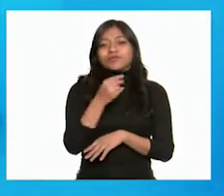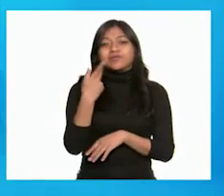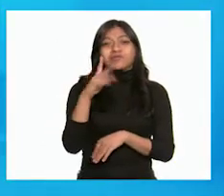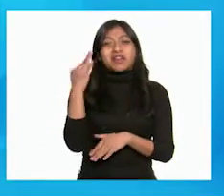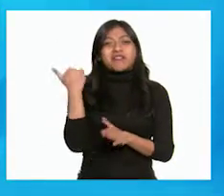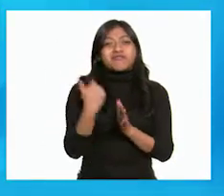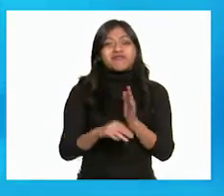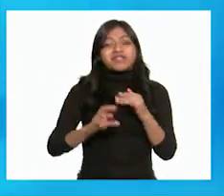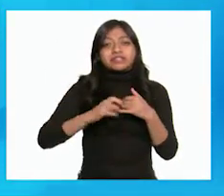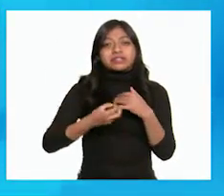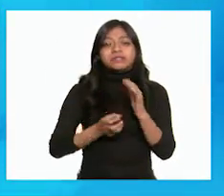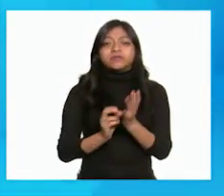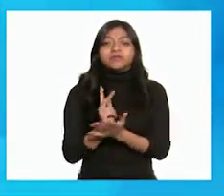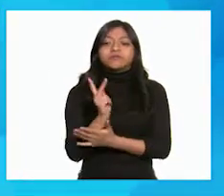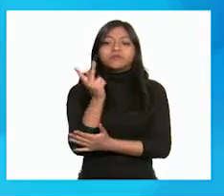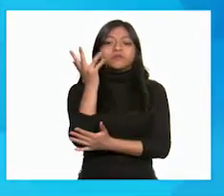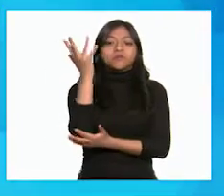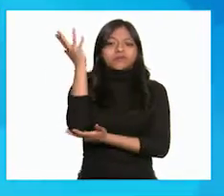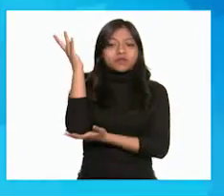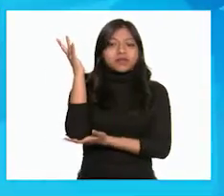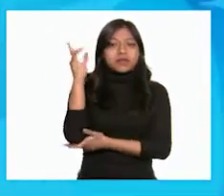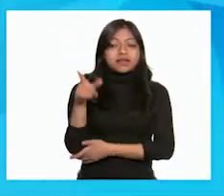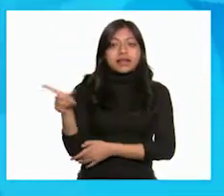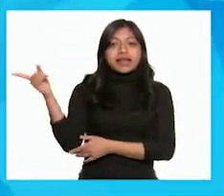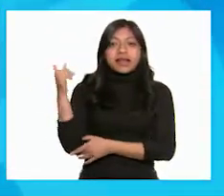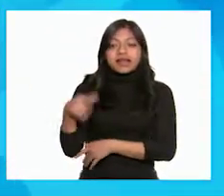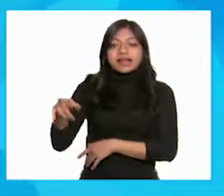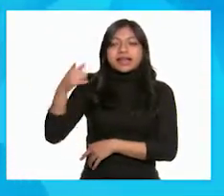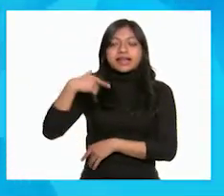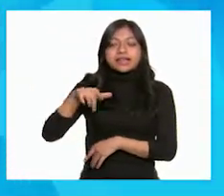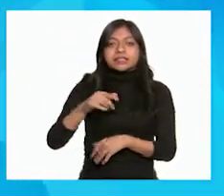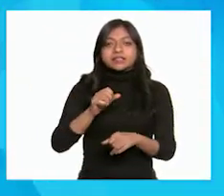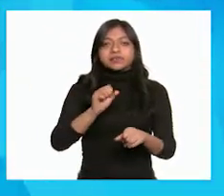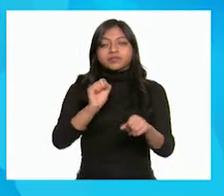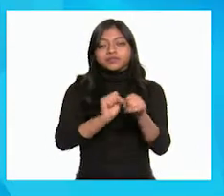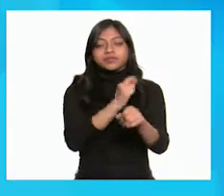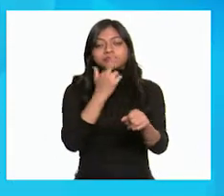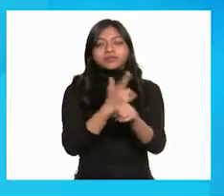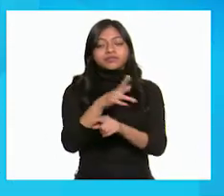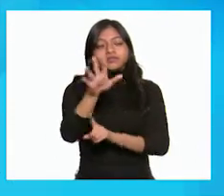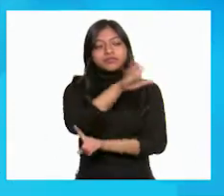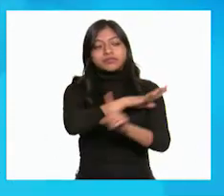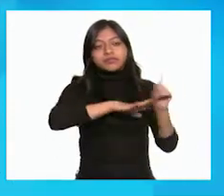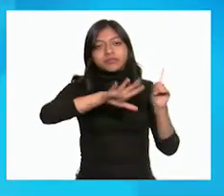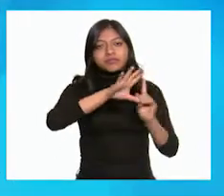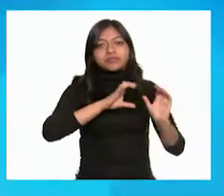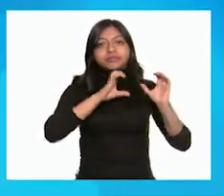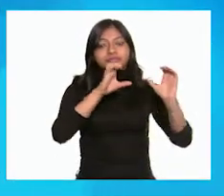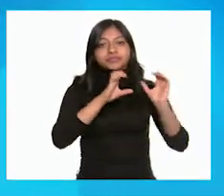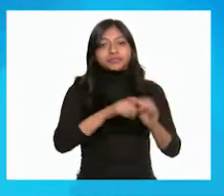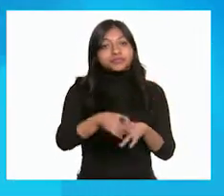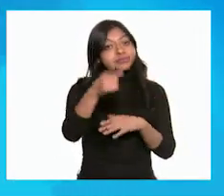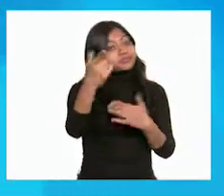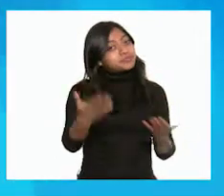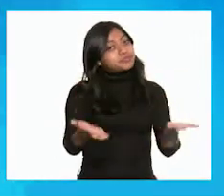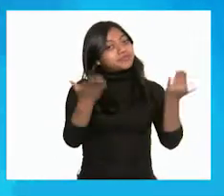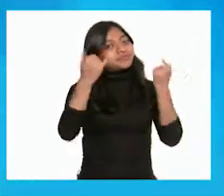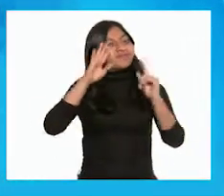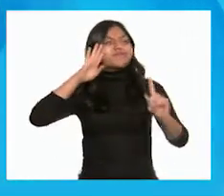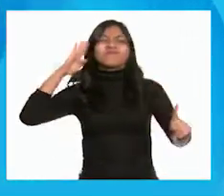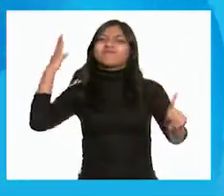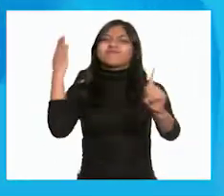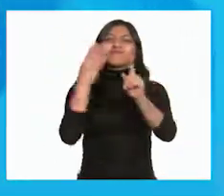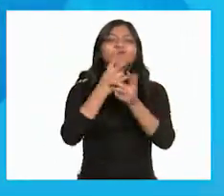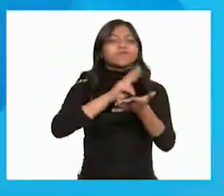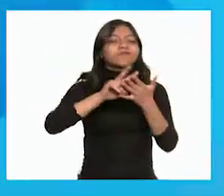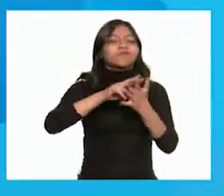necesita muchos árboles. Nuestros amigos de la Secretaría del Medio Ambiente nos invitaron a formar parte de Reto Verde. ¡Únete!